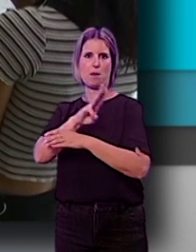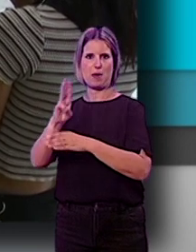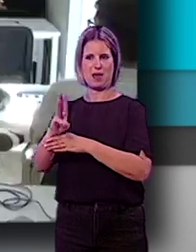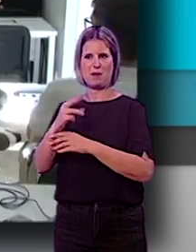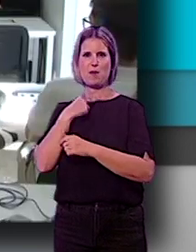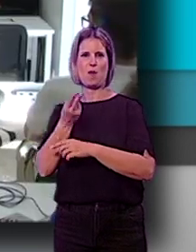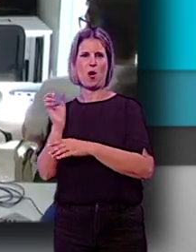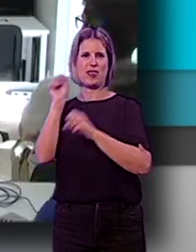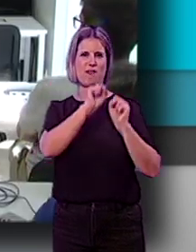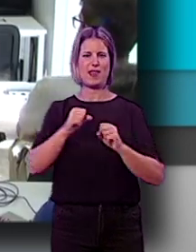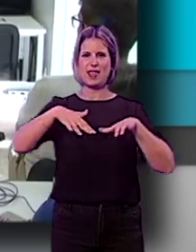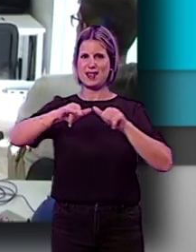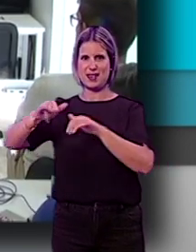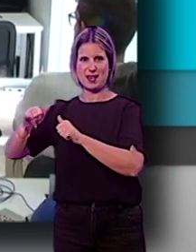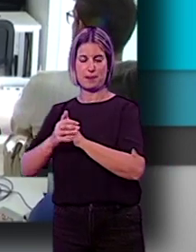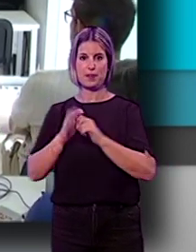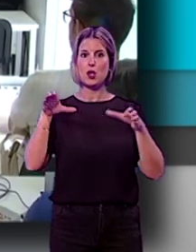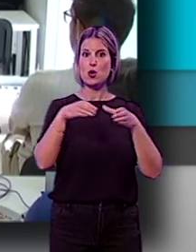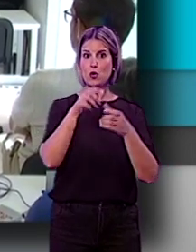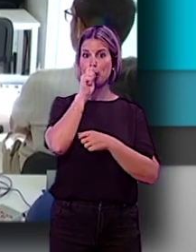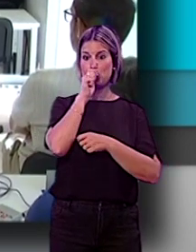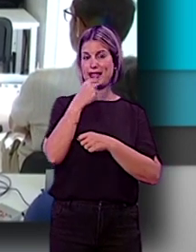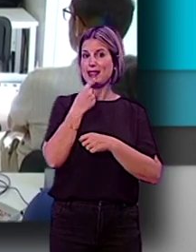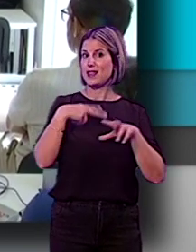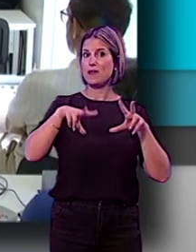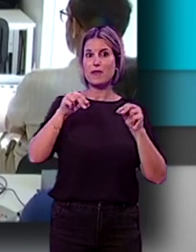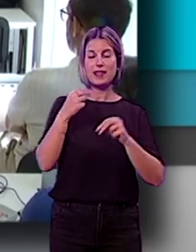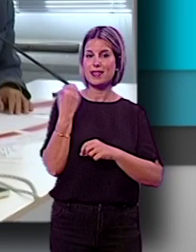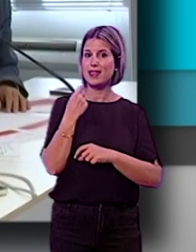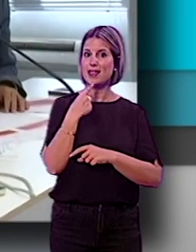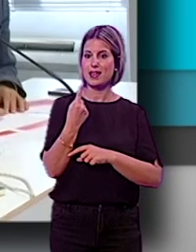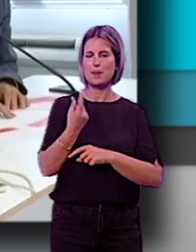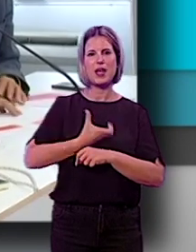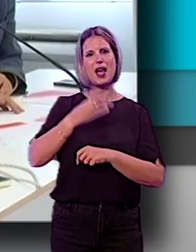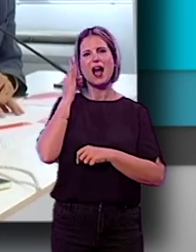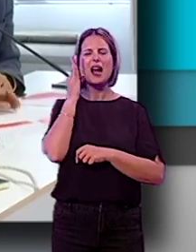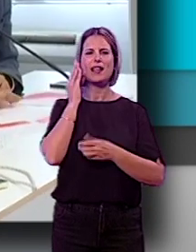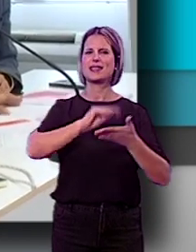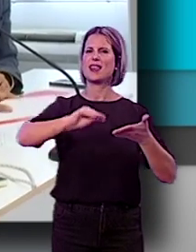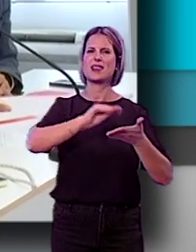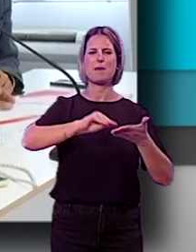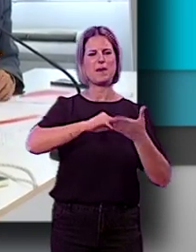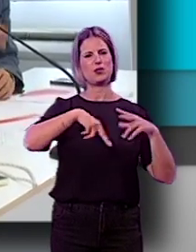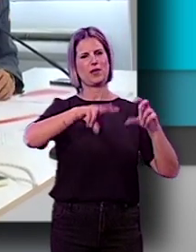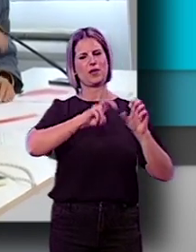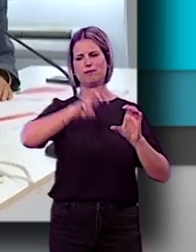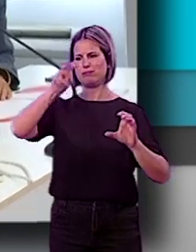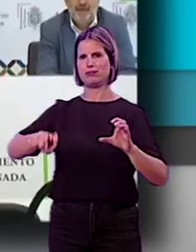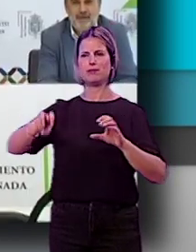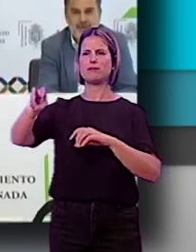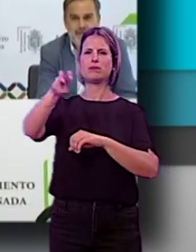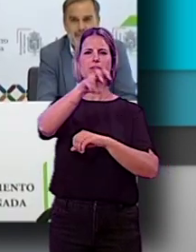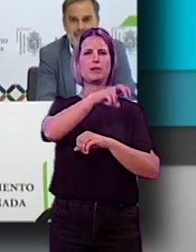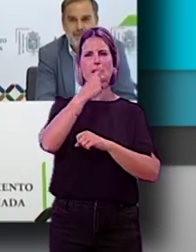una voz que la defienda. El socialista ha terminado señalando que la alcaldesa tiene que abandonar el despacho y visitar las calles de la ciudad